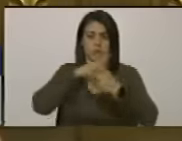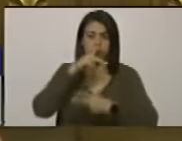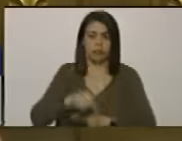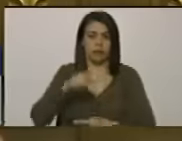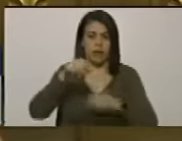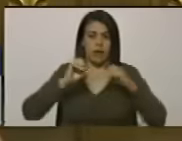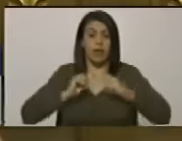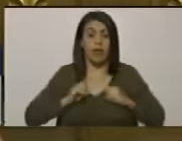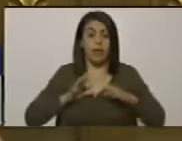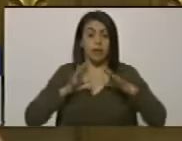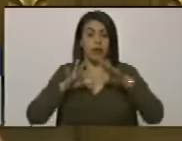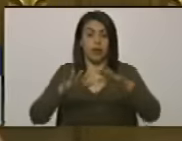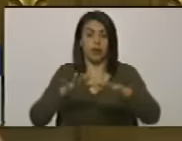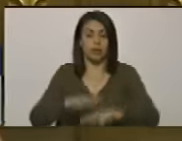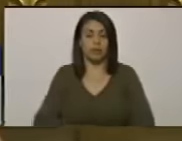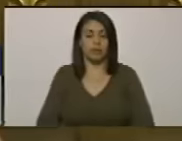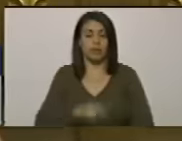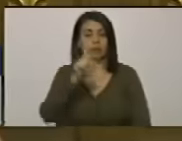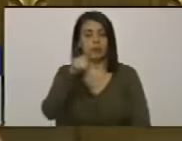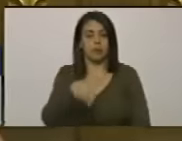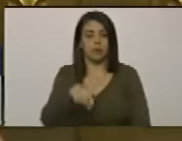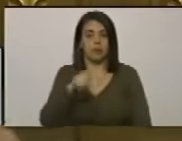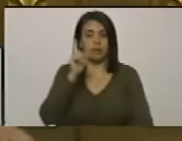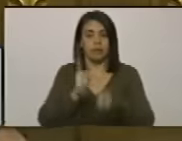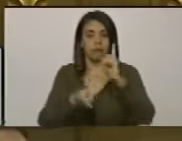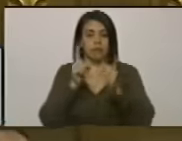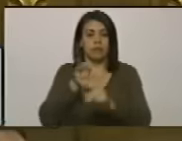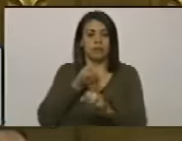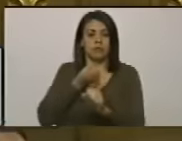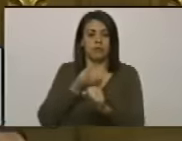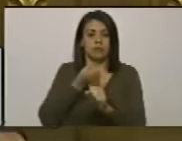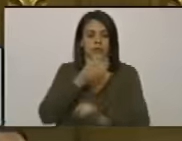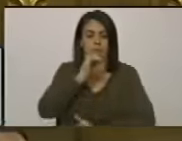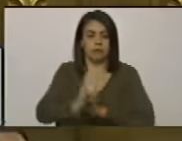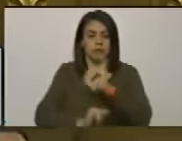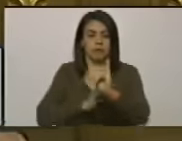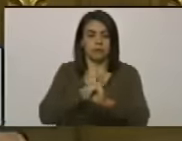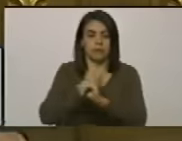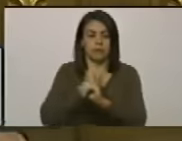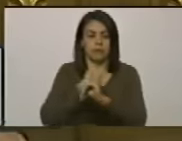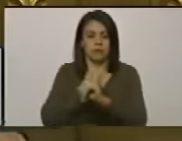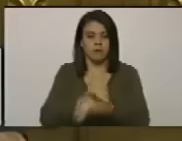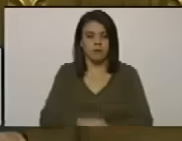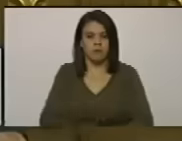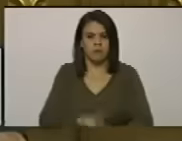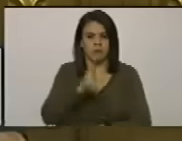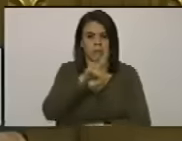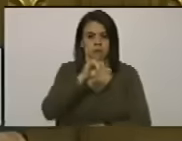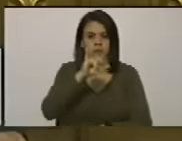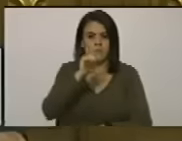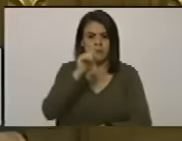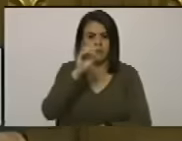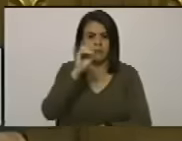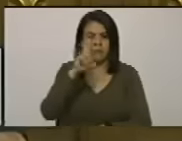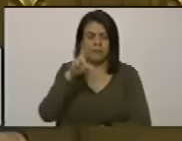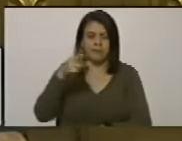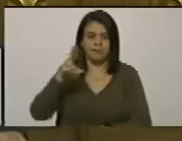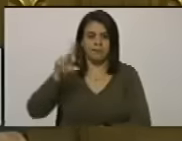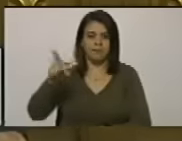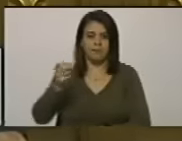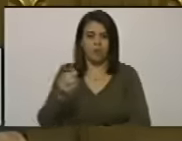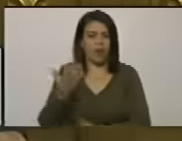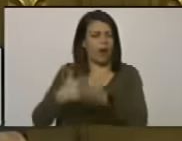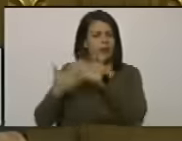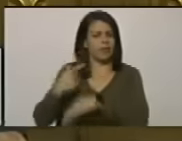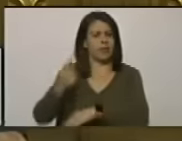exterior y también en algunos foros internacionales Víctor Hugo fue diputado de esta